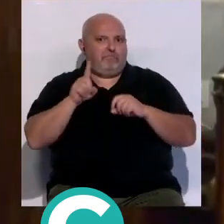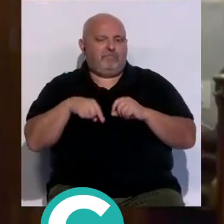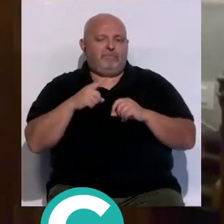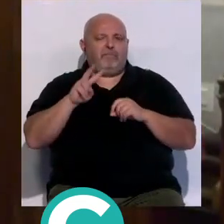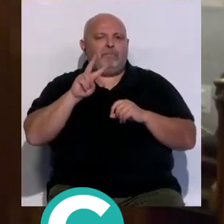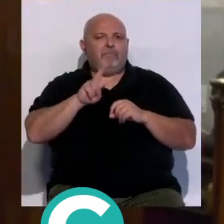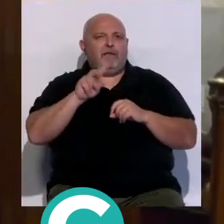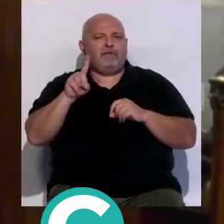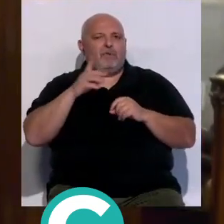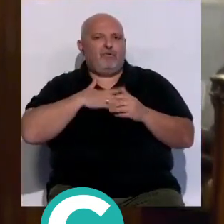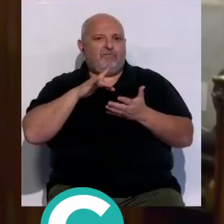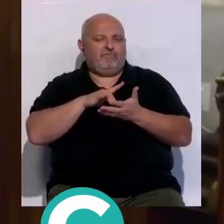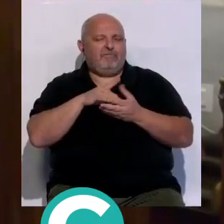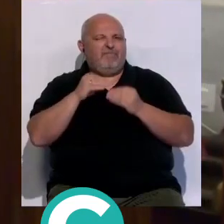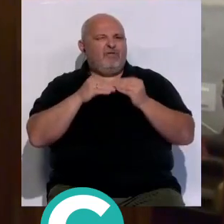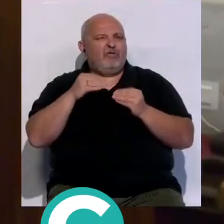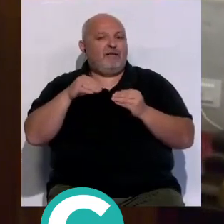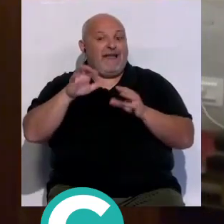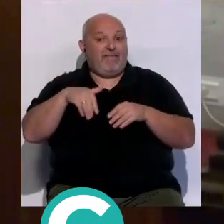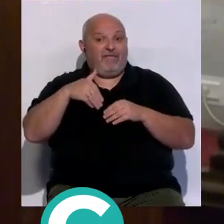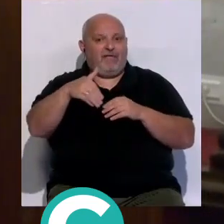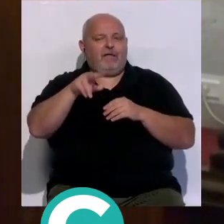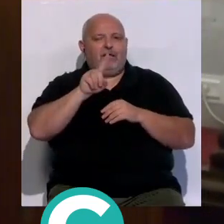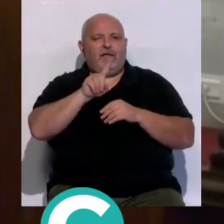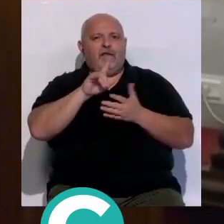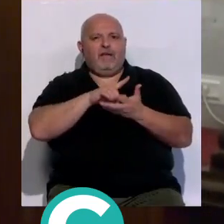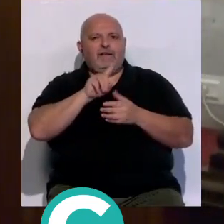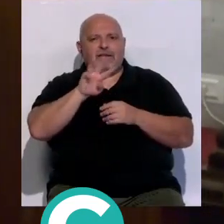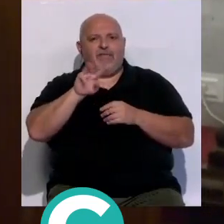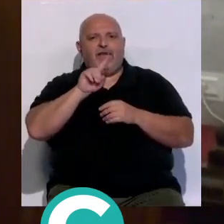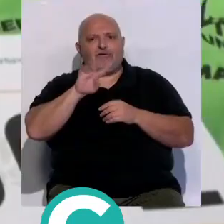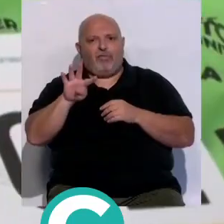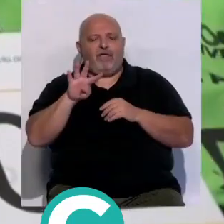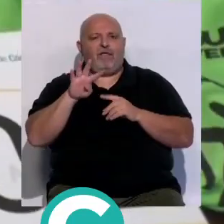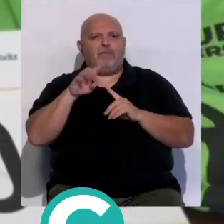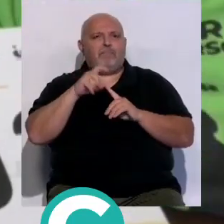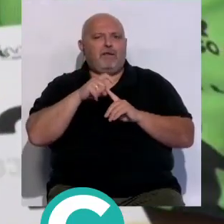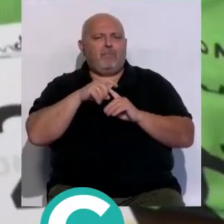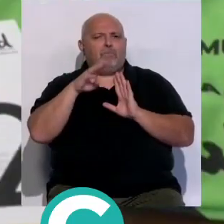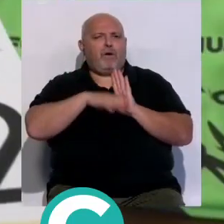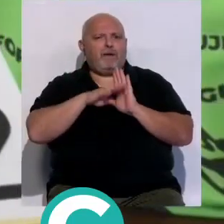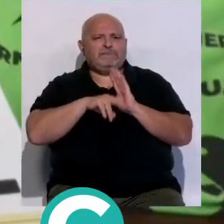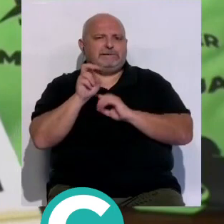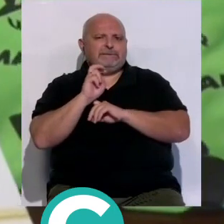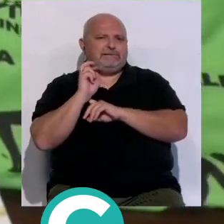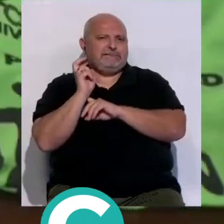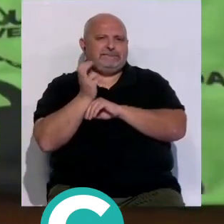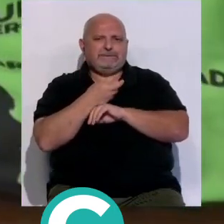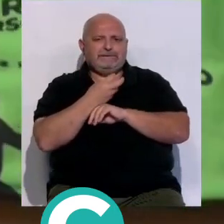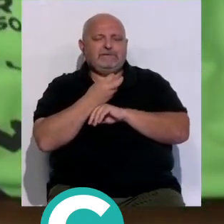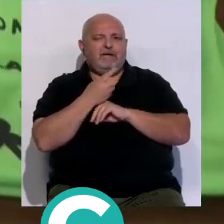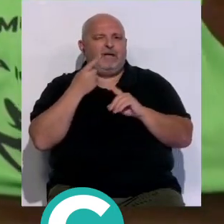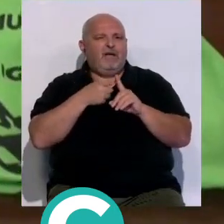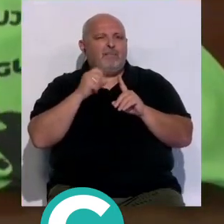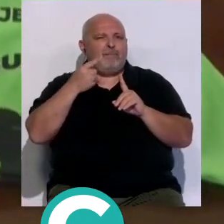vigésima primera edición de este tour desembarcará así en Cádiz los próximos días 13 y 14 con un amplio programa de actividades teniendo